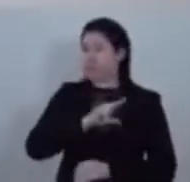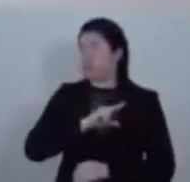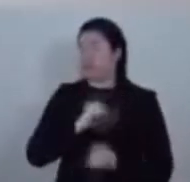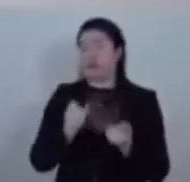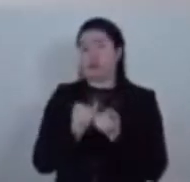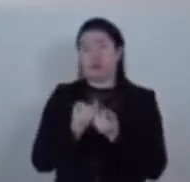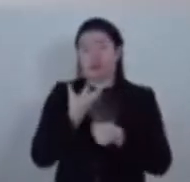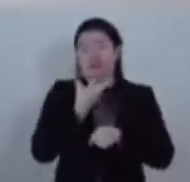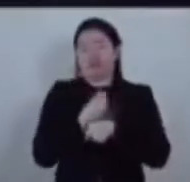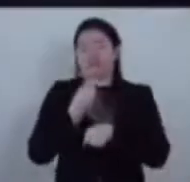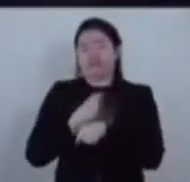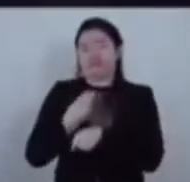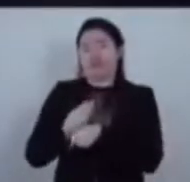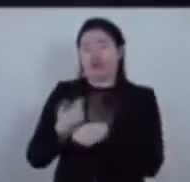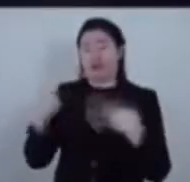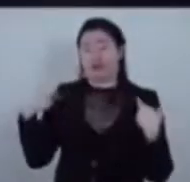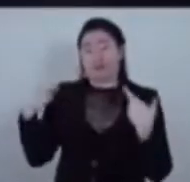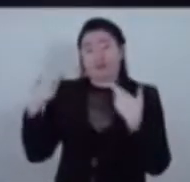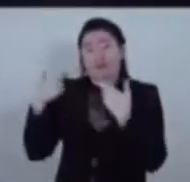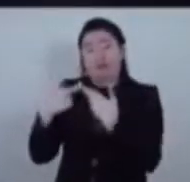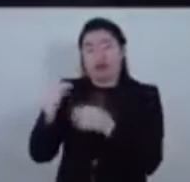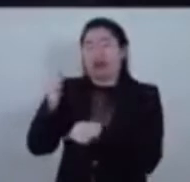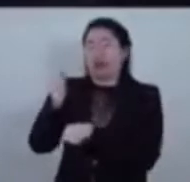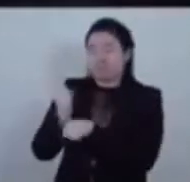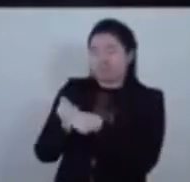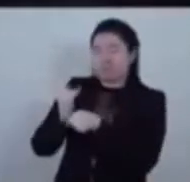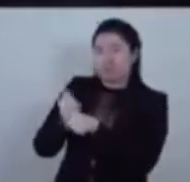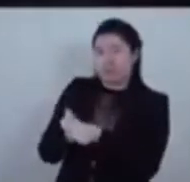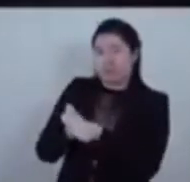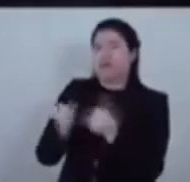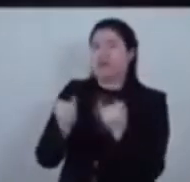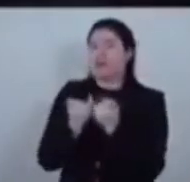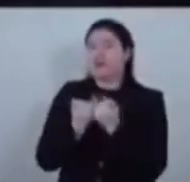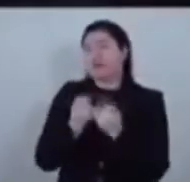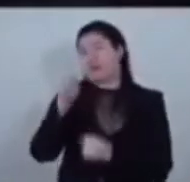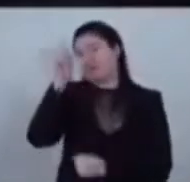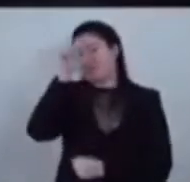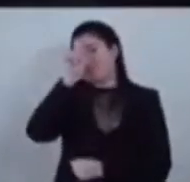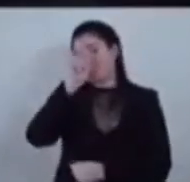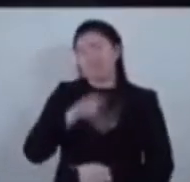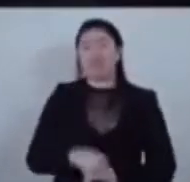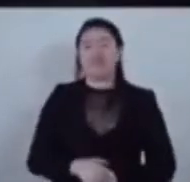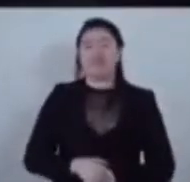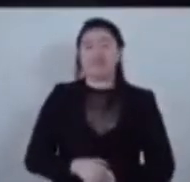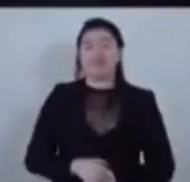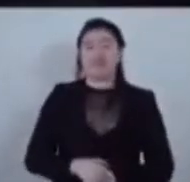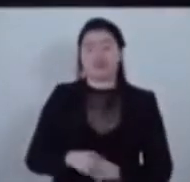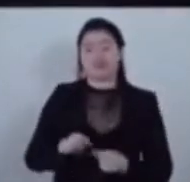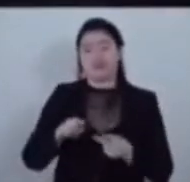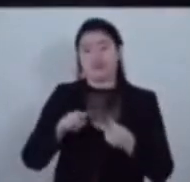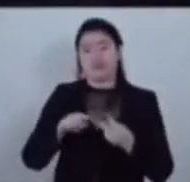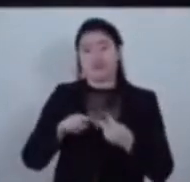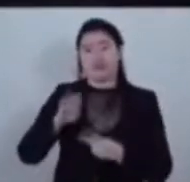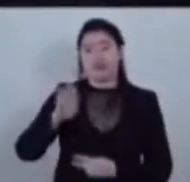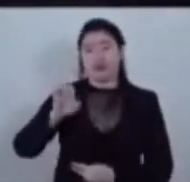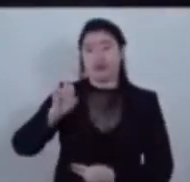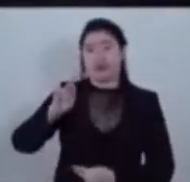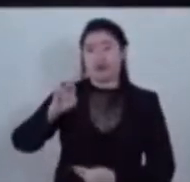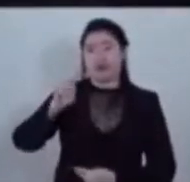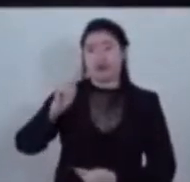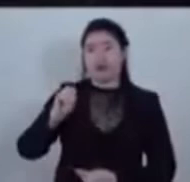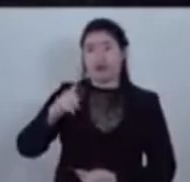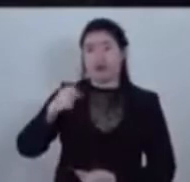estructuras. Docente, investigador y consultor. El doctor Bernardo Gómez González,